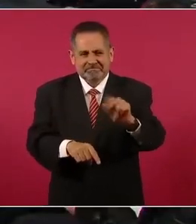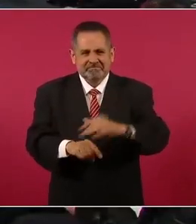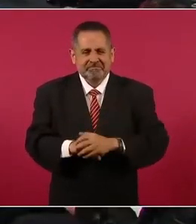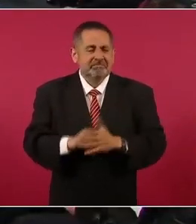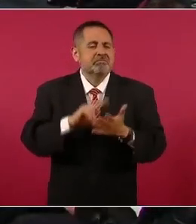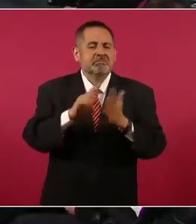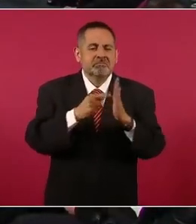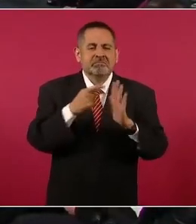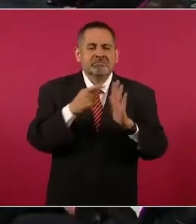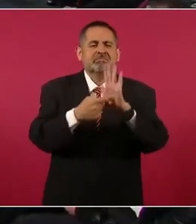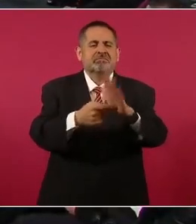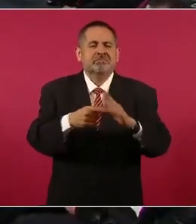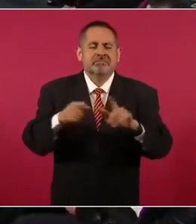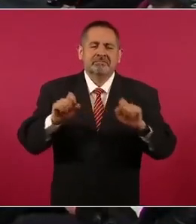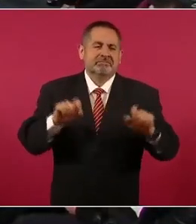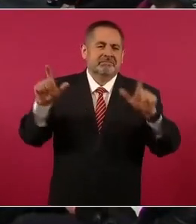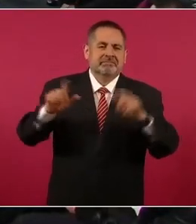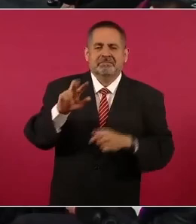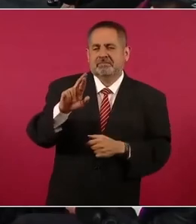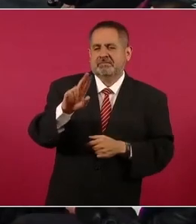Vuelveles a poner a Rubén Darío,